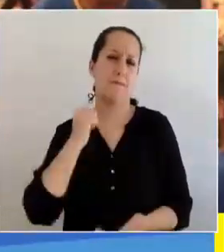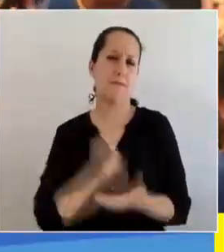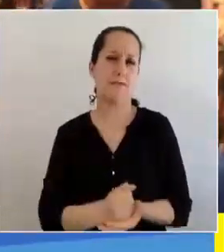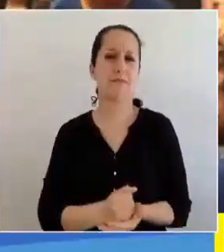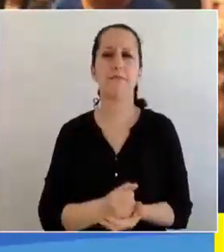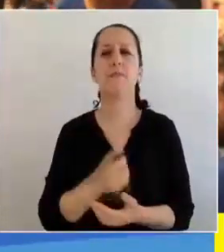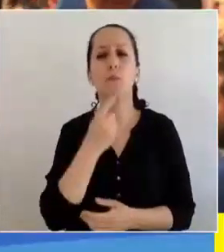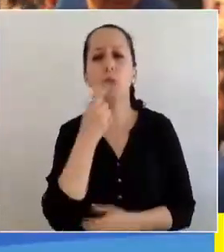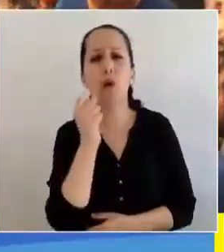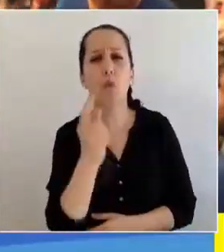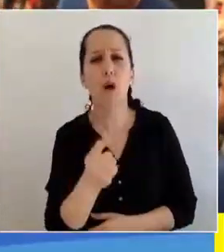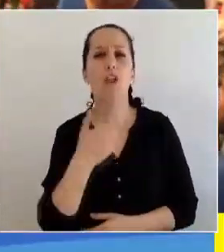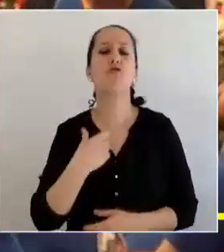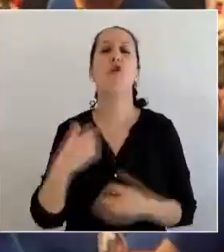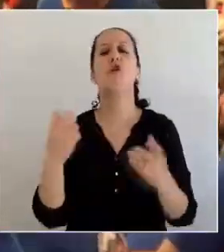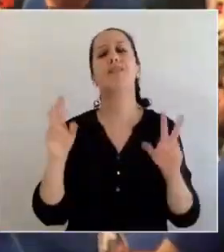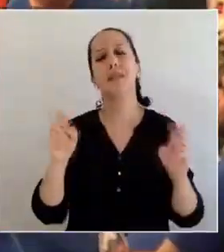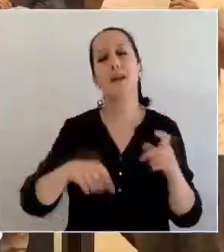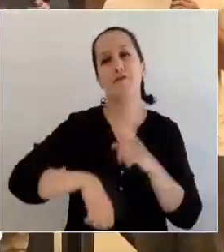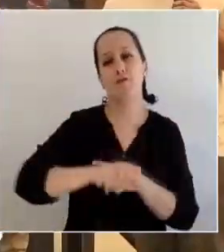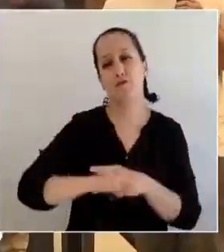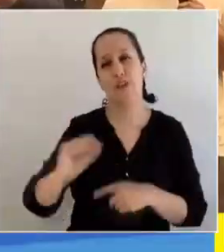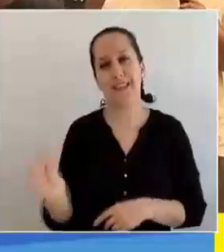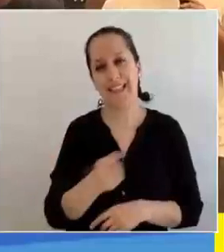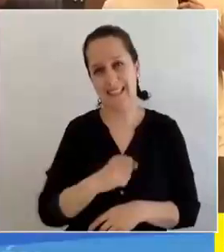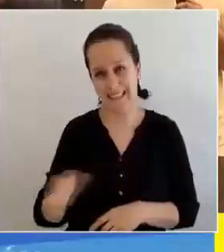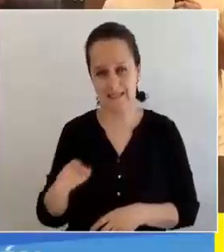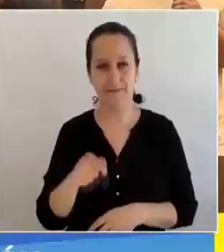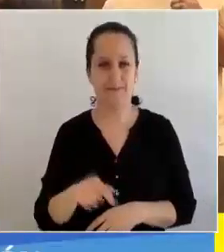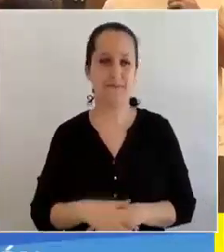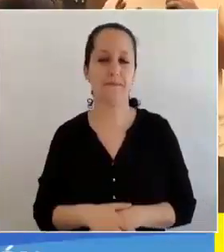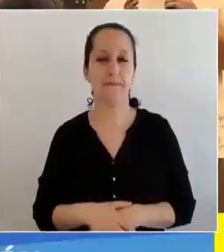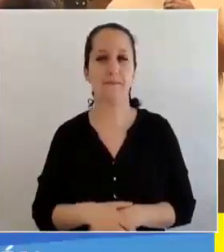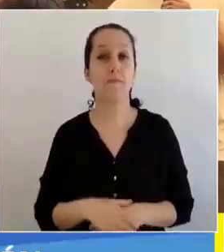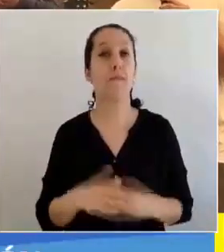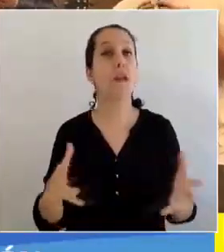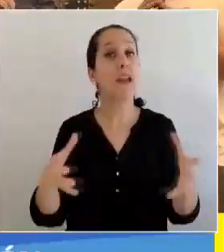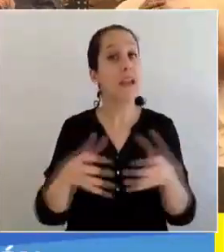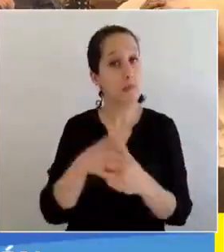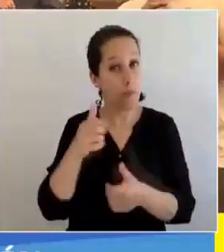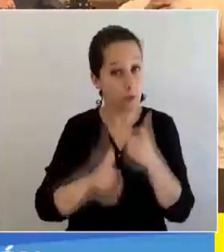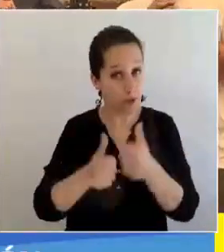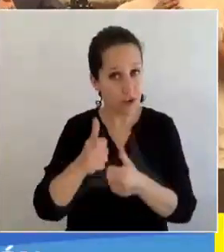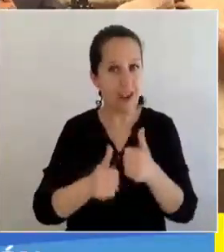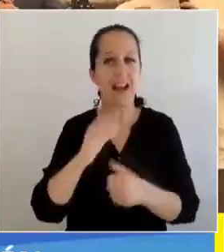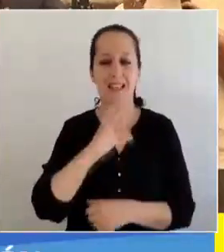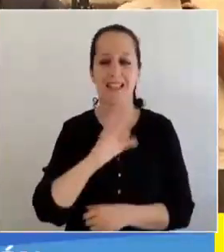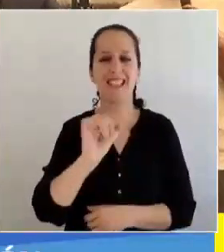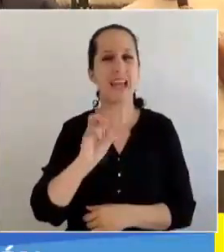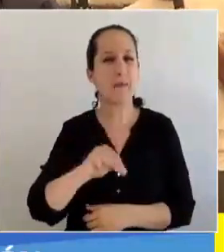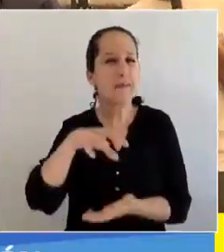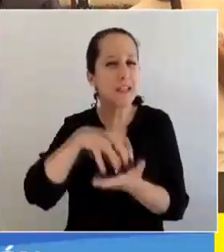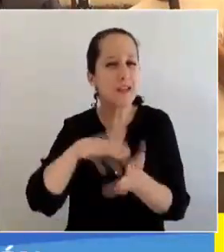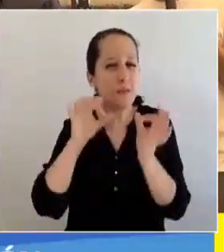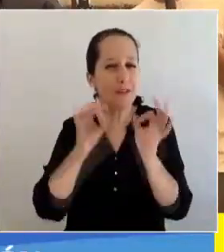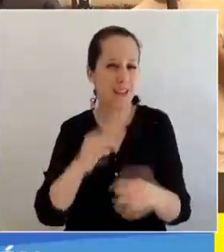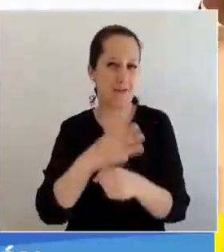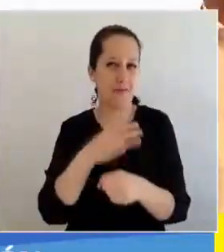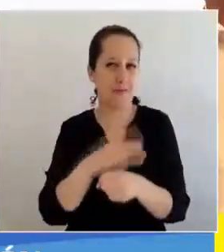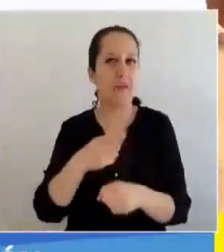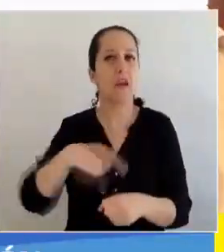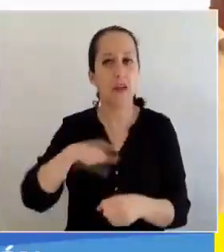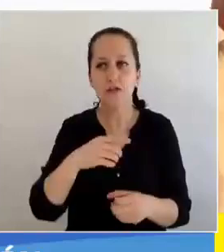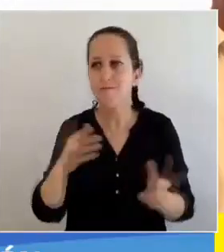¿En qué categoría? Fútbol técnico. El equipo profesional del SIAM del CESFAM Municipal Juan Soto Fernández con